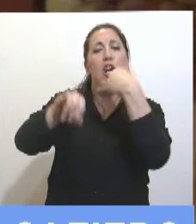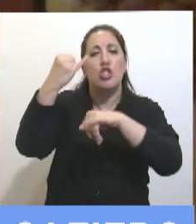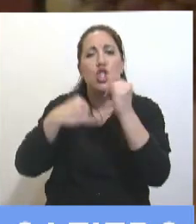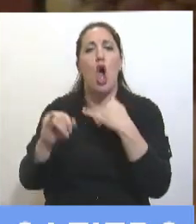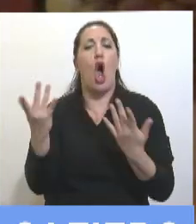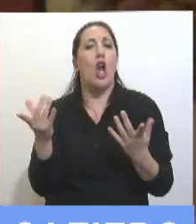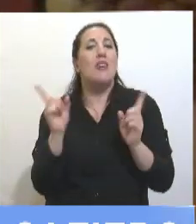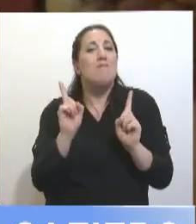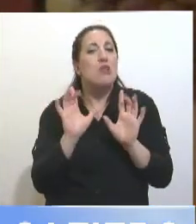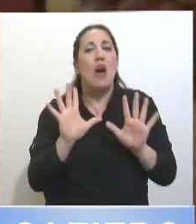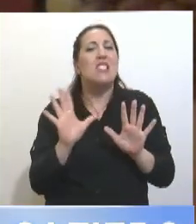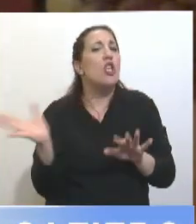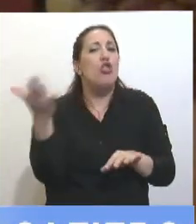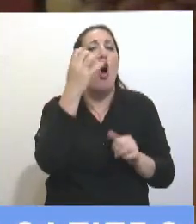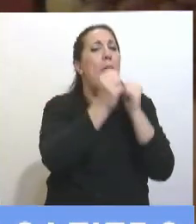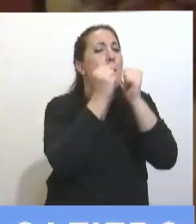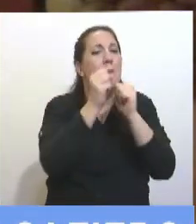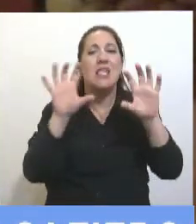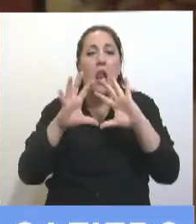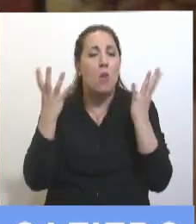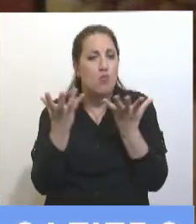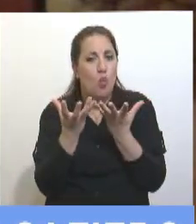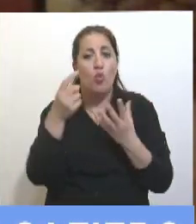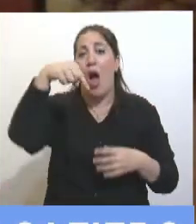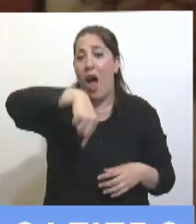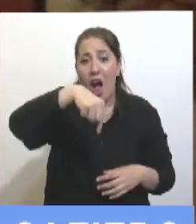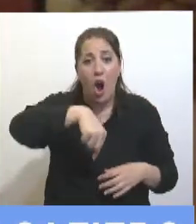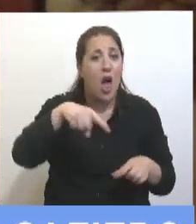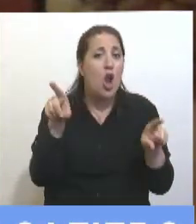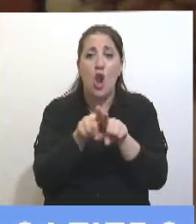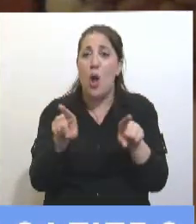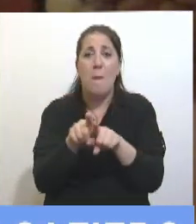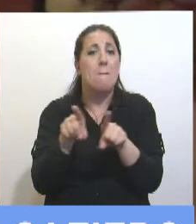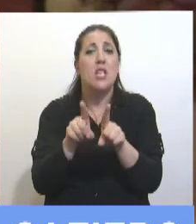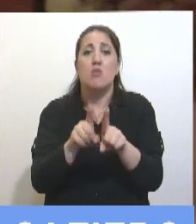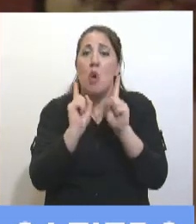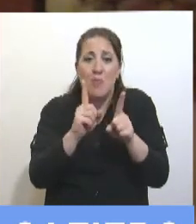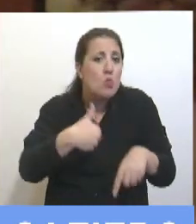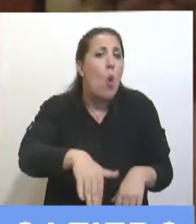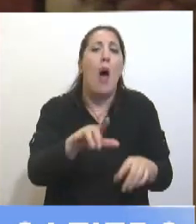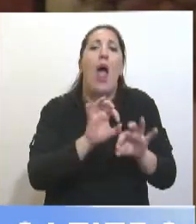Como hacen todas las compañías en el mundo. Y ahora, lo mismo va a pasar con Vicentín.